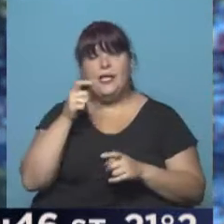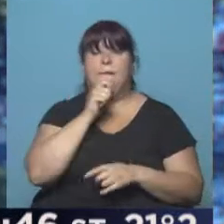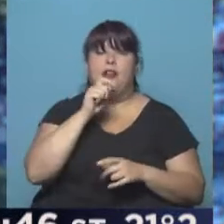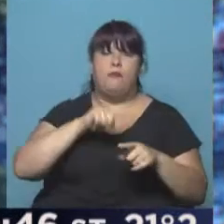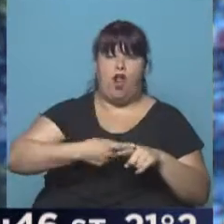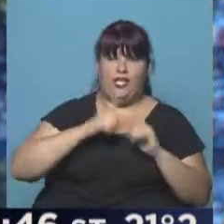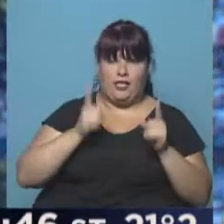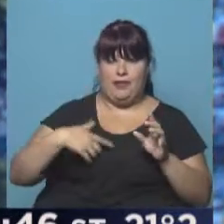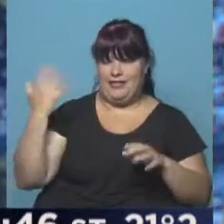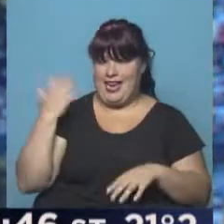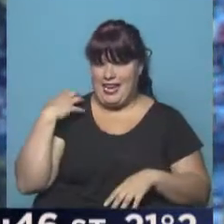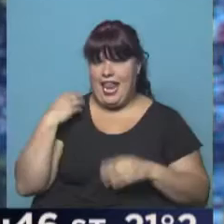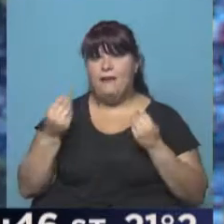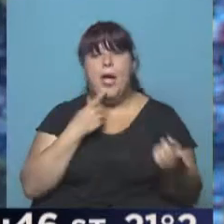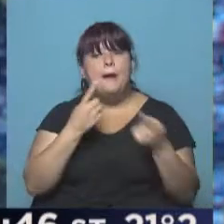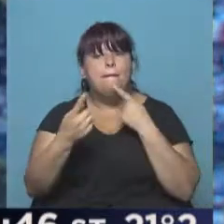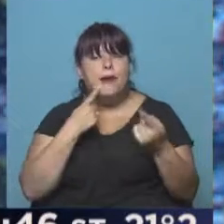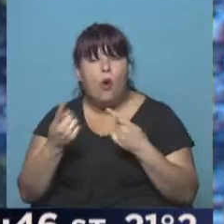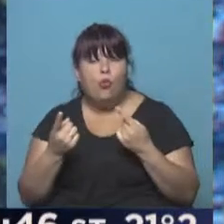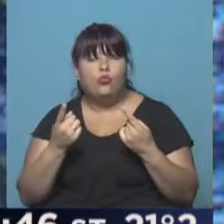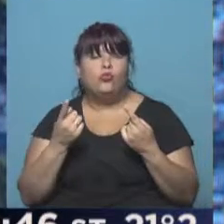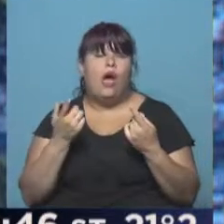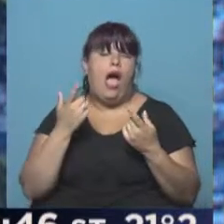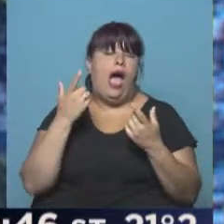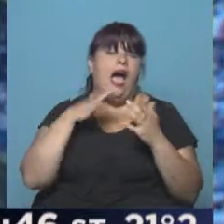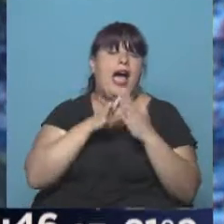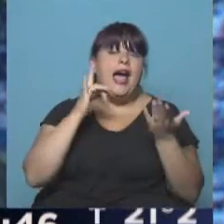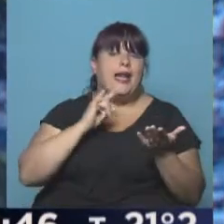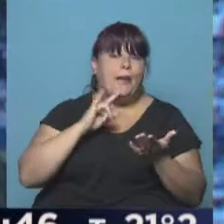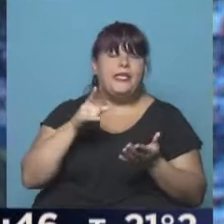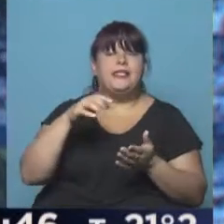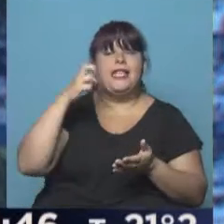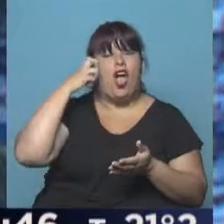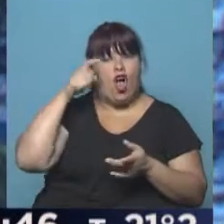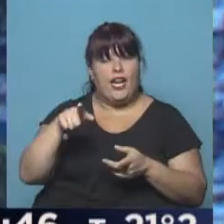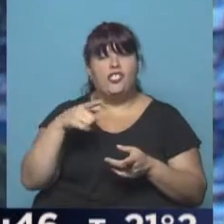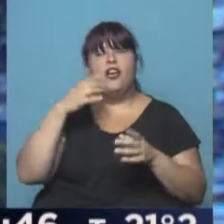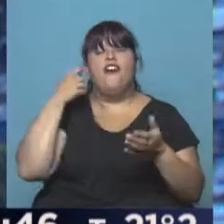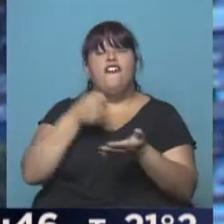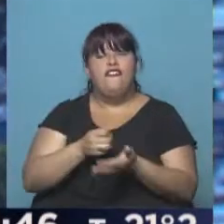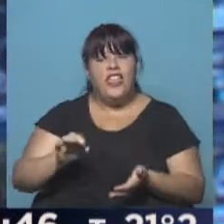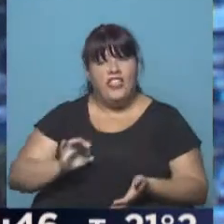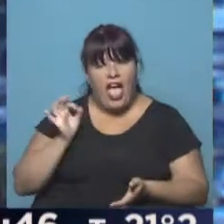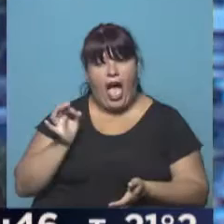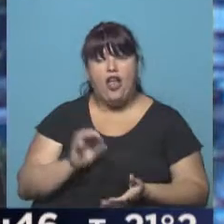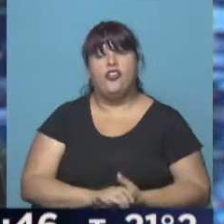periodistas políticos en general es consultar a la revista El Parlamentario. Y cuando llega fin de año,